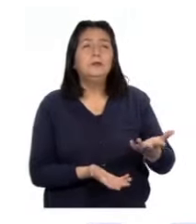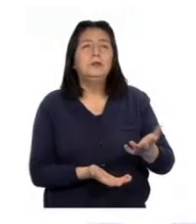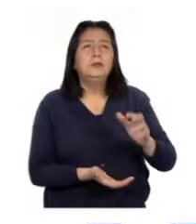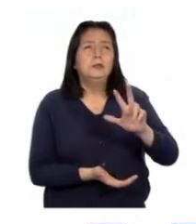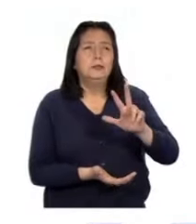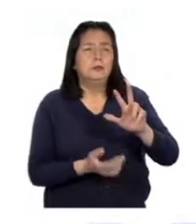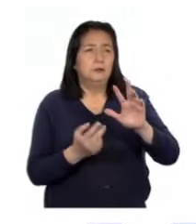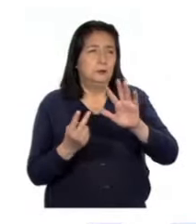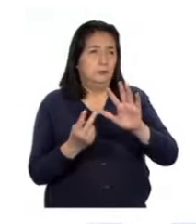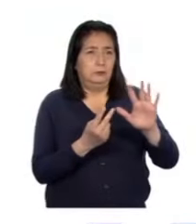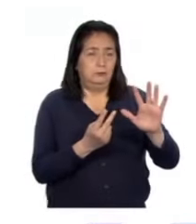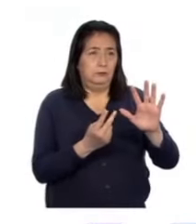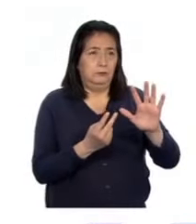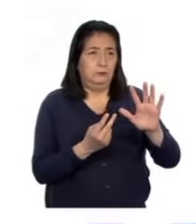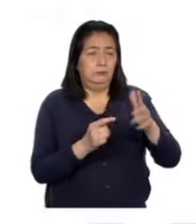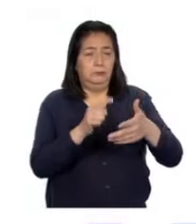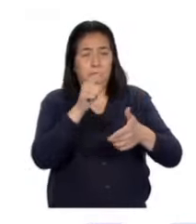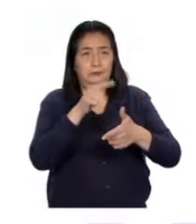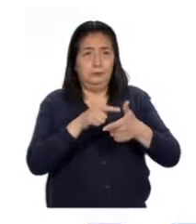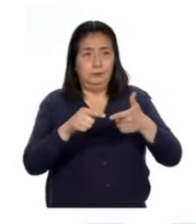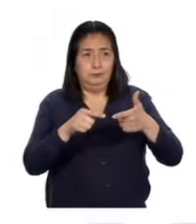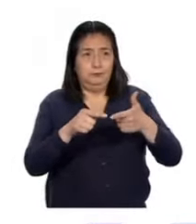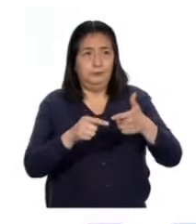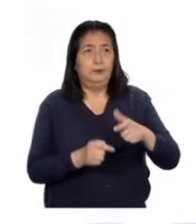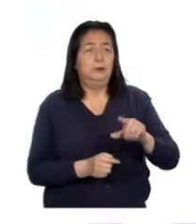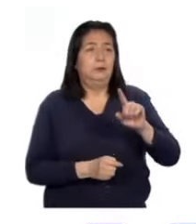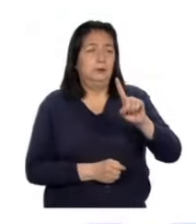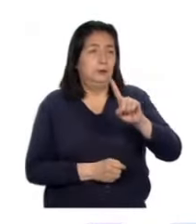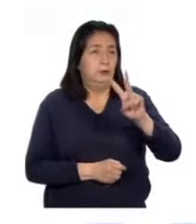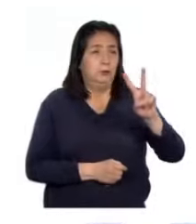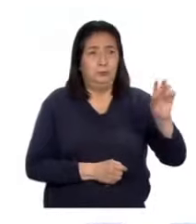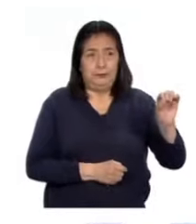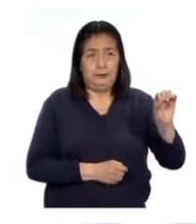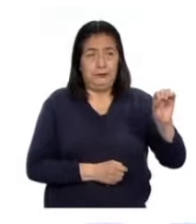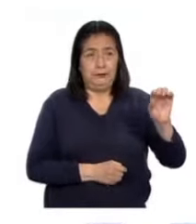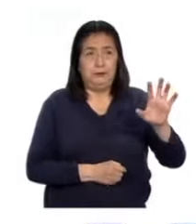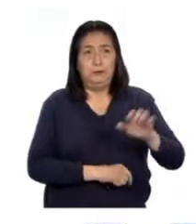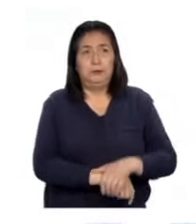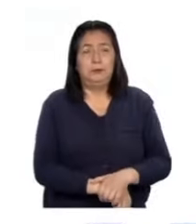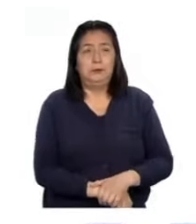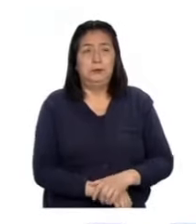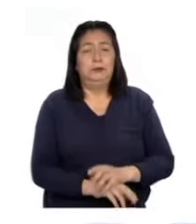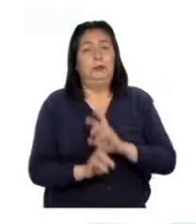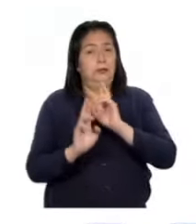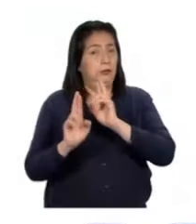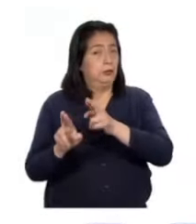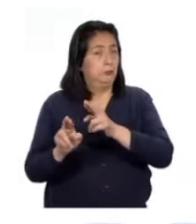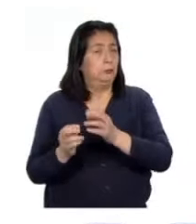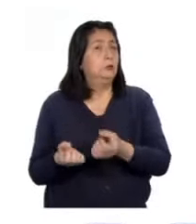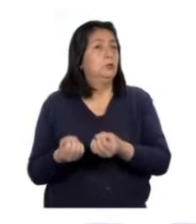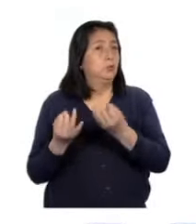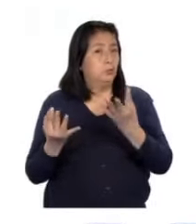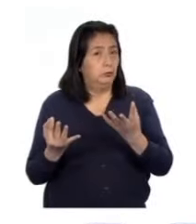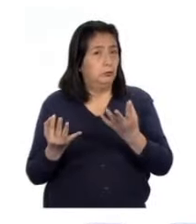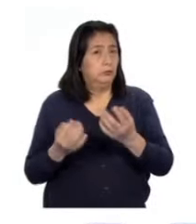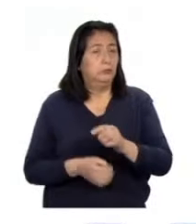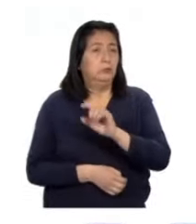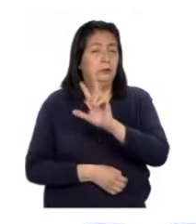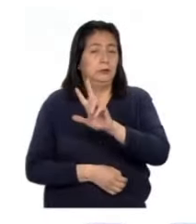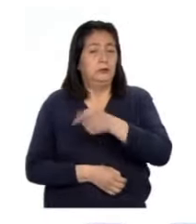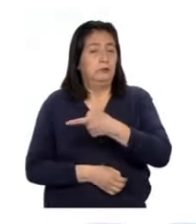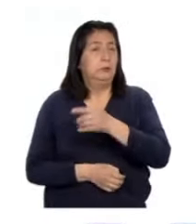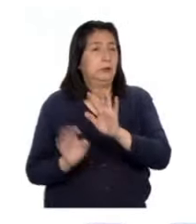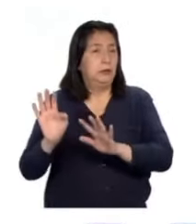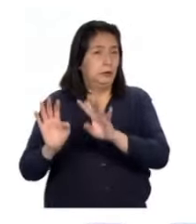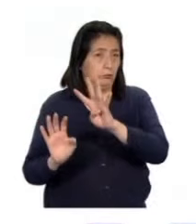377 centímetros entre 120 centímetros. El resultado es 3